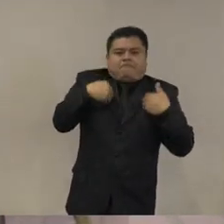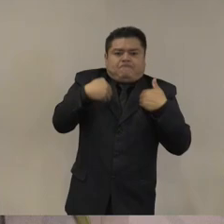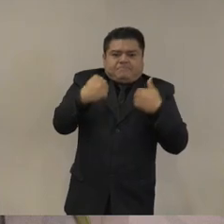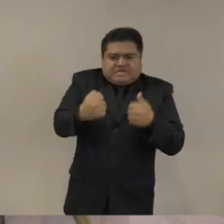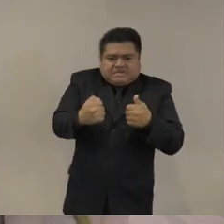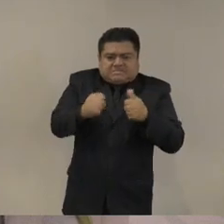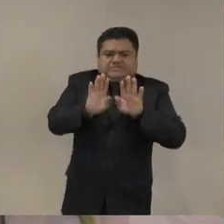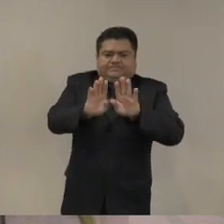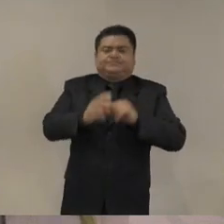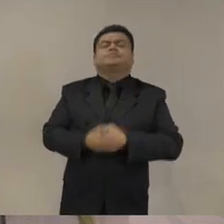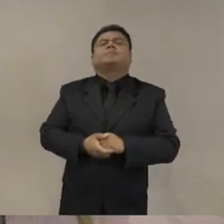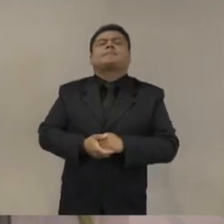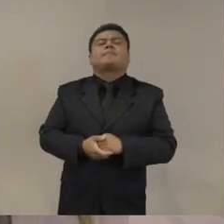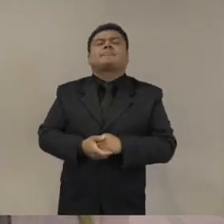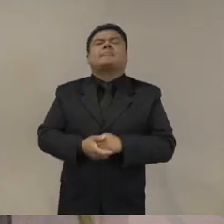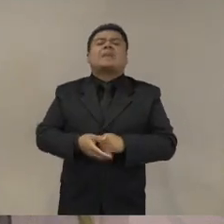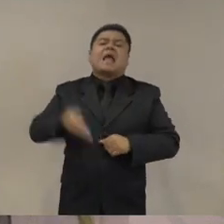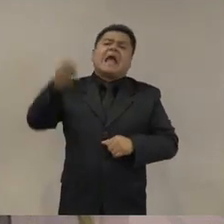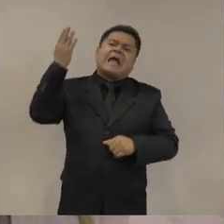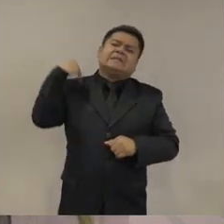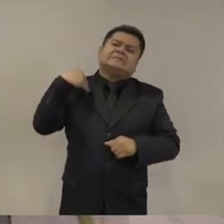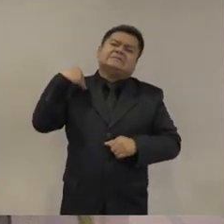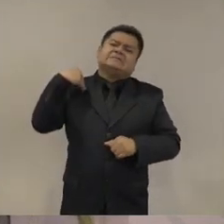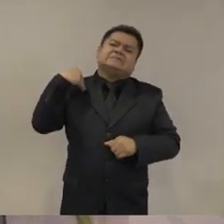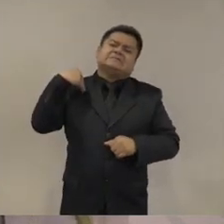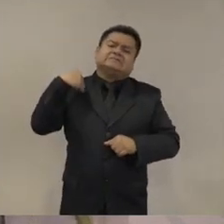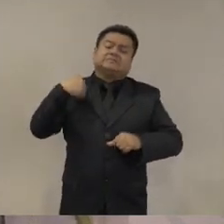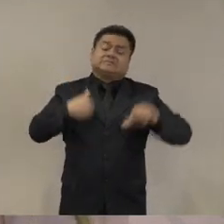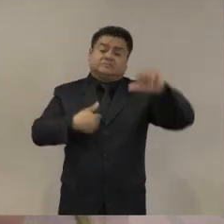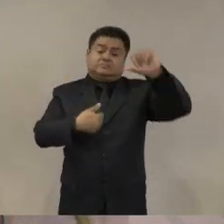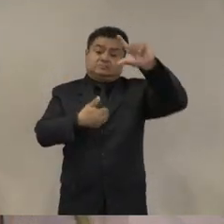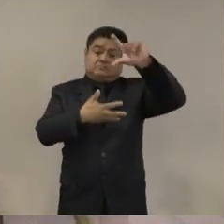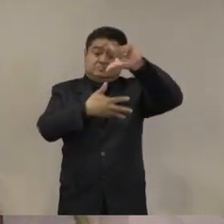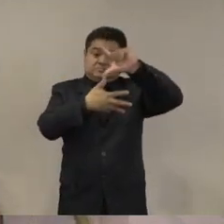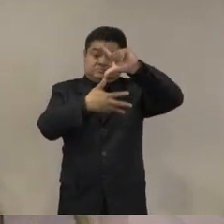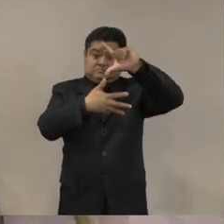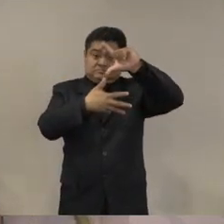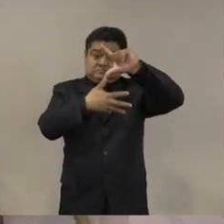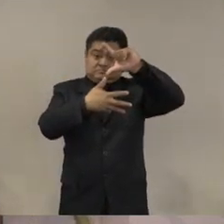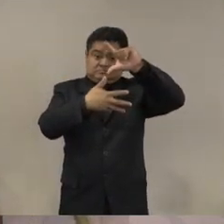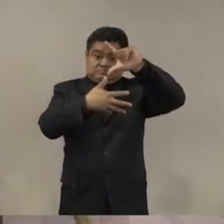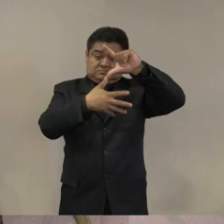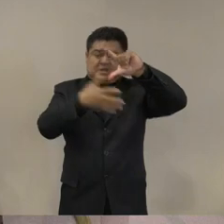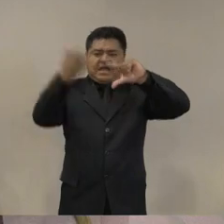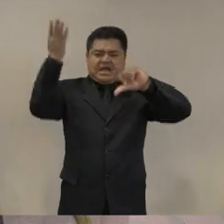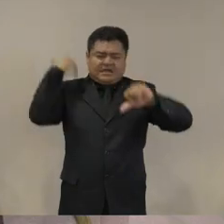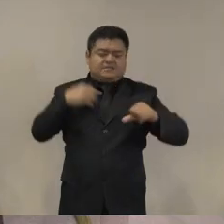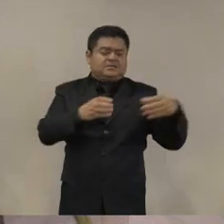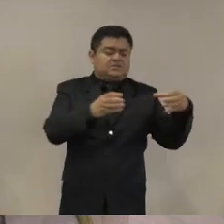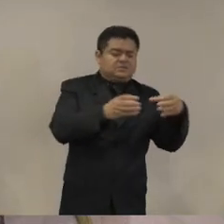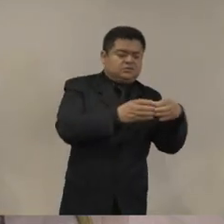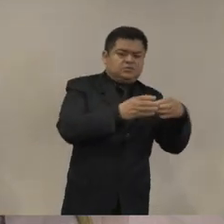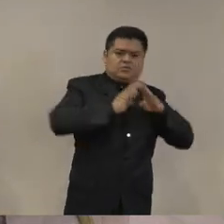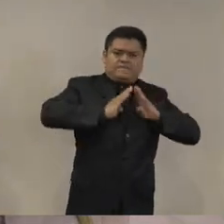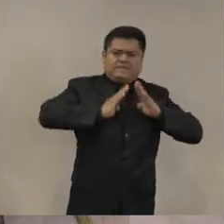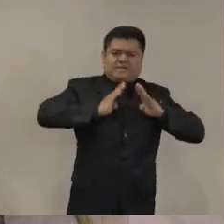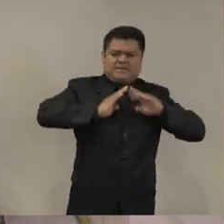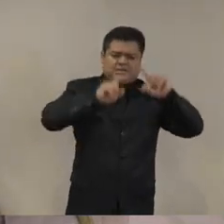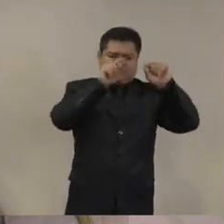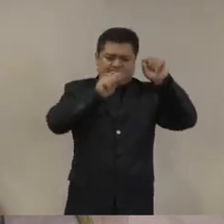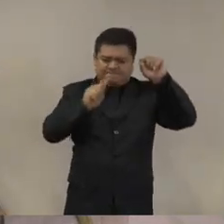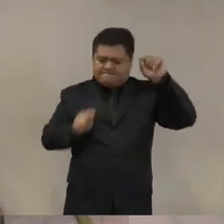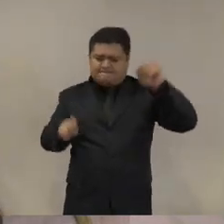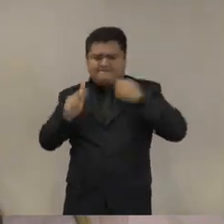pues en general las fuerzas armadas de América Latina se rehusaron mostraron renuencia por razones obvias